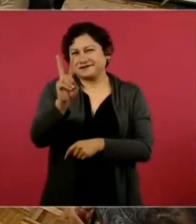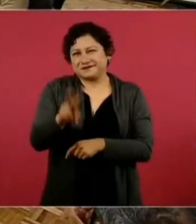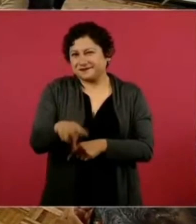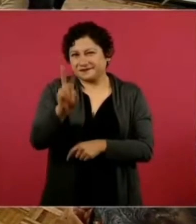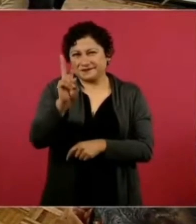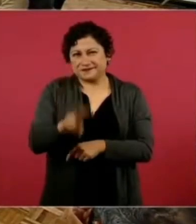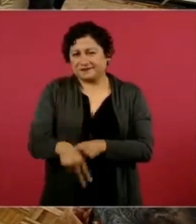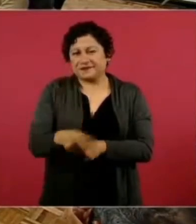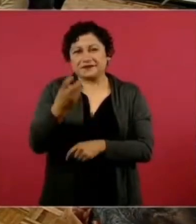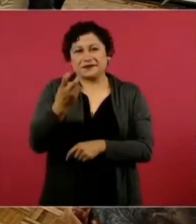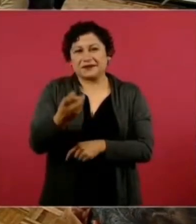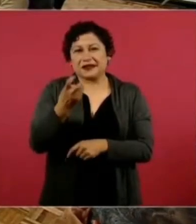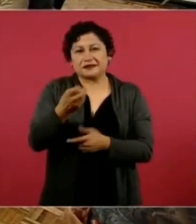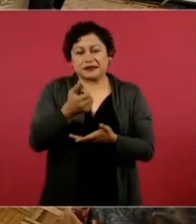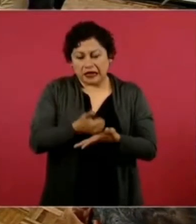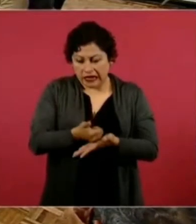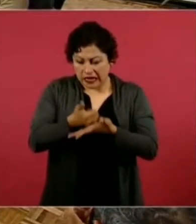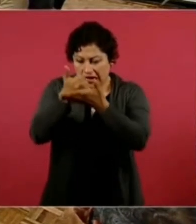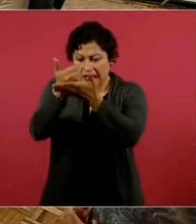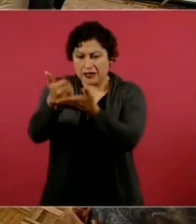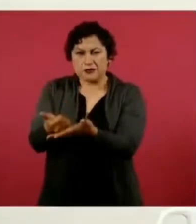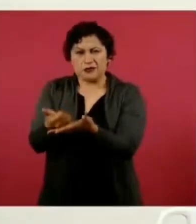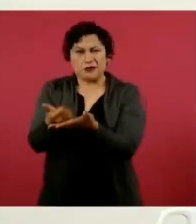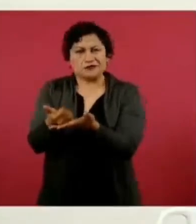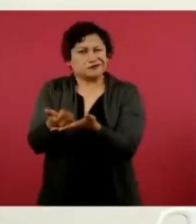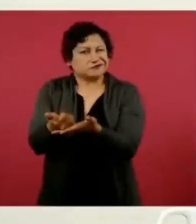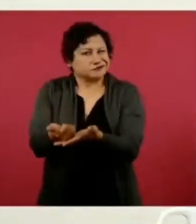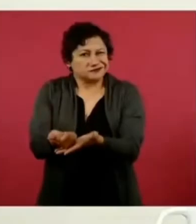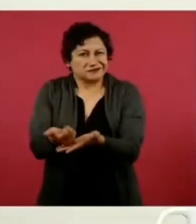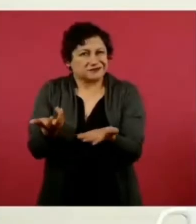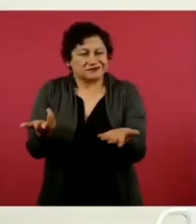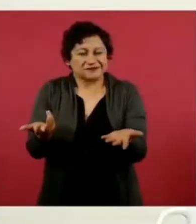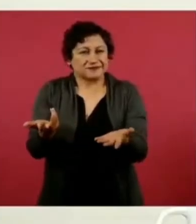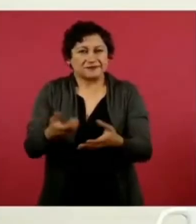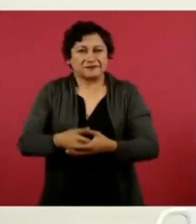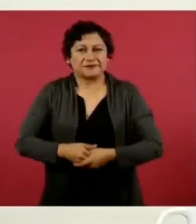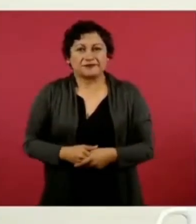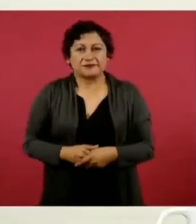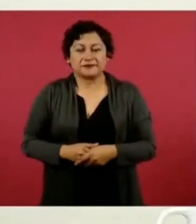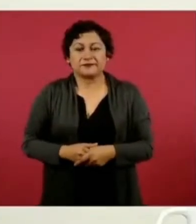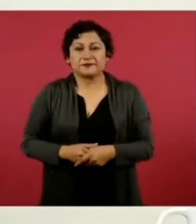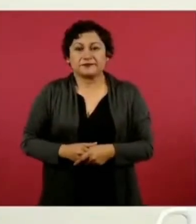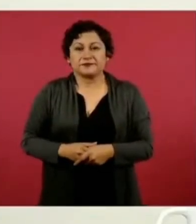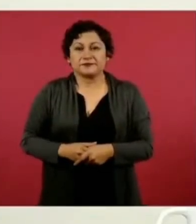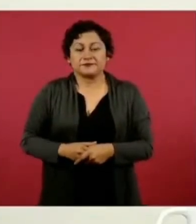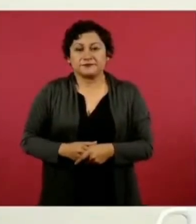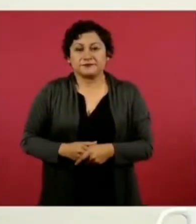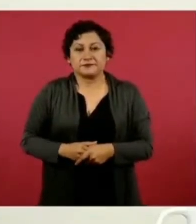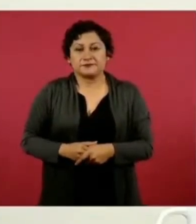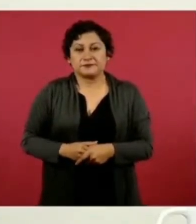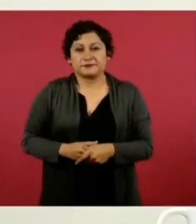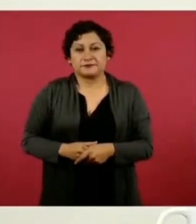yo creo que tiene que